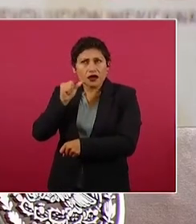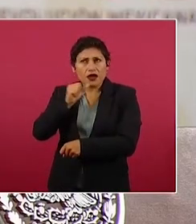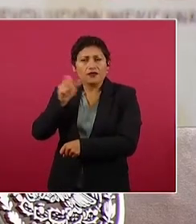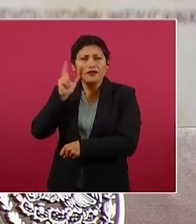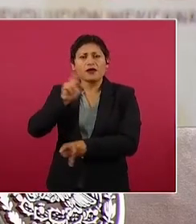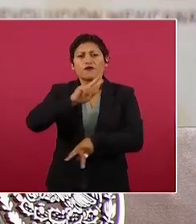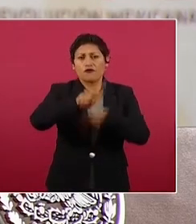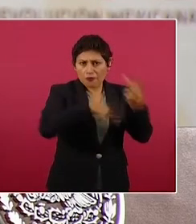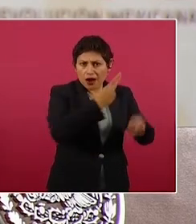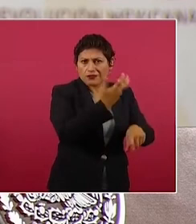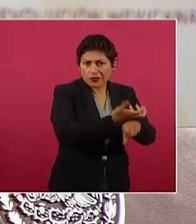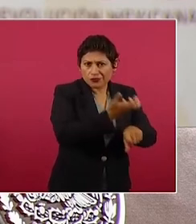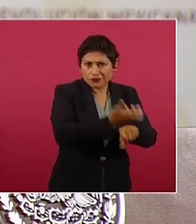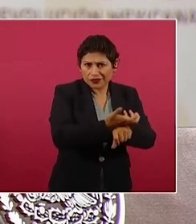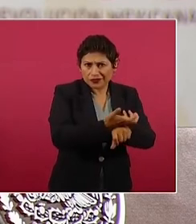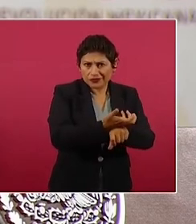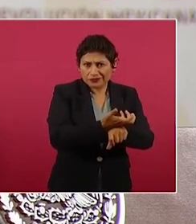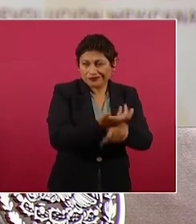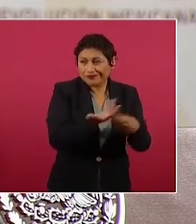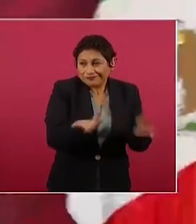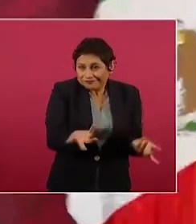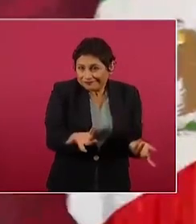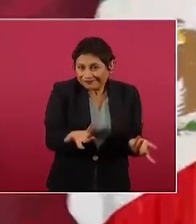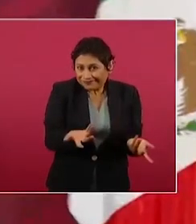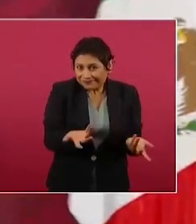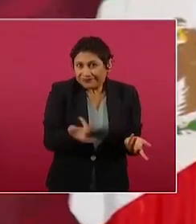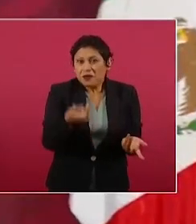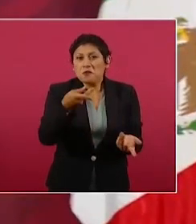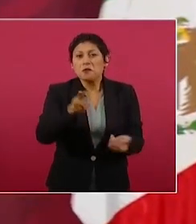libertad de hacerlo